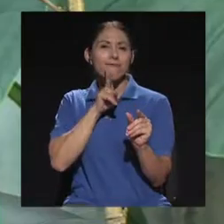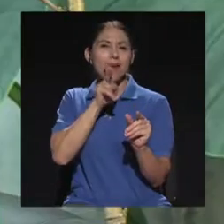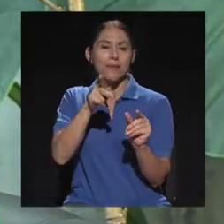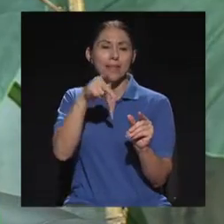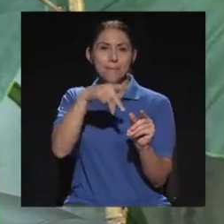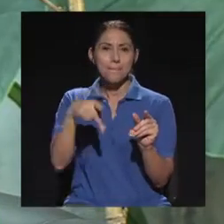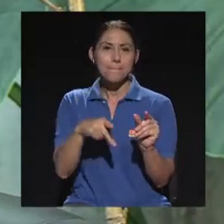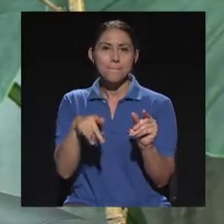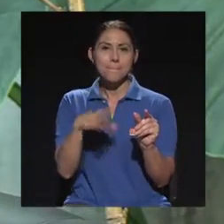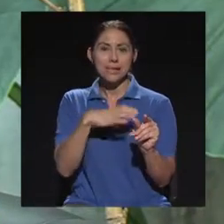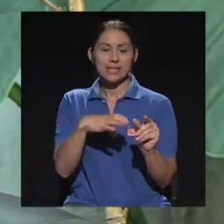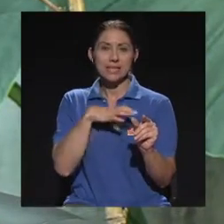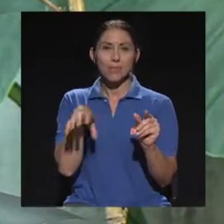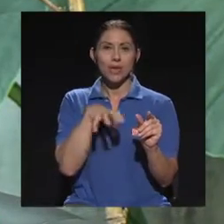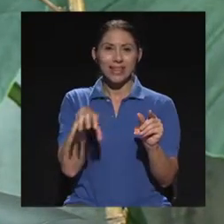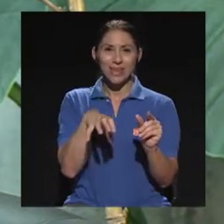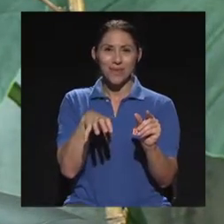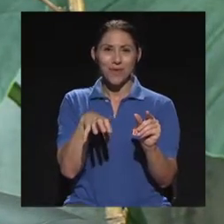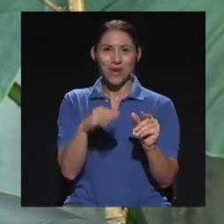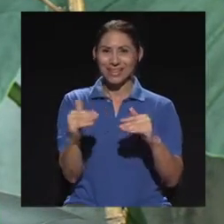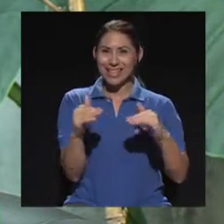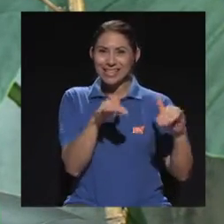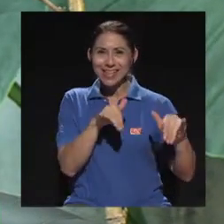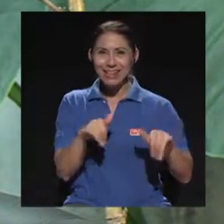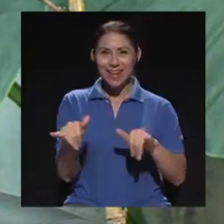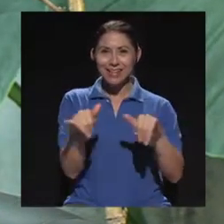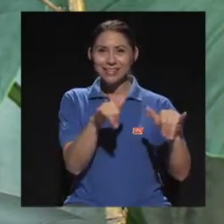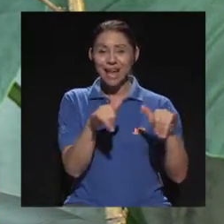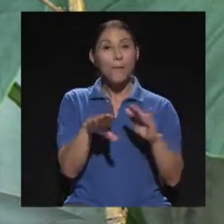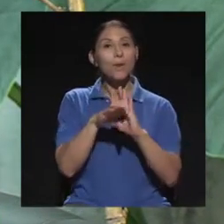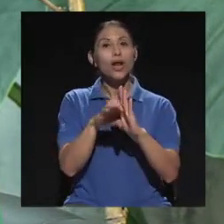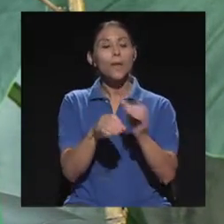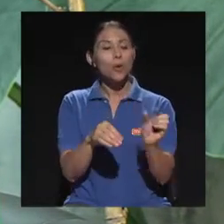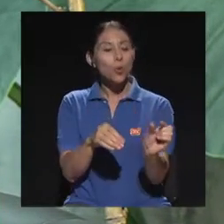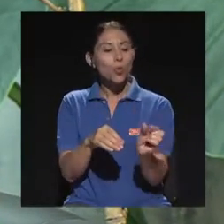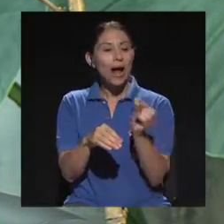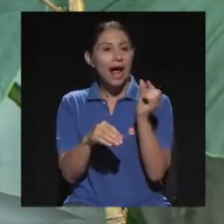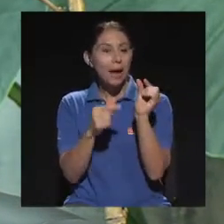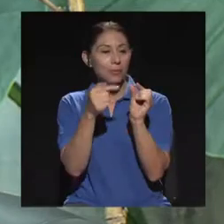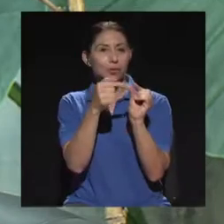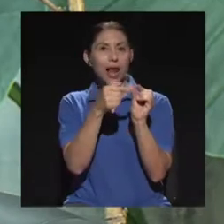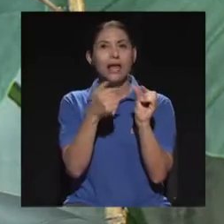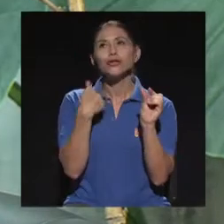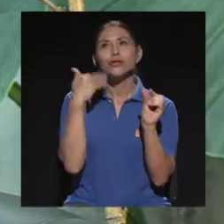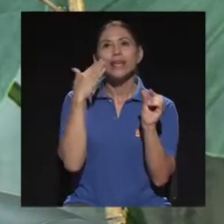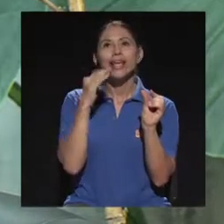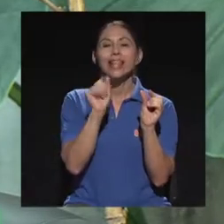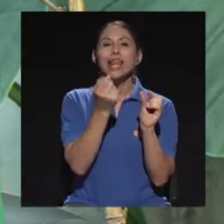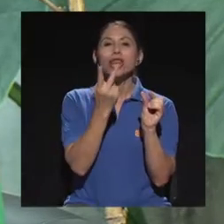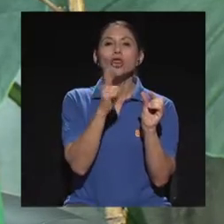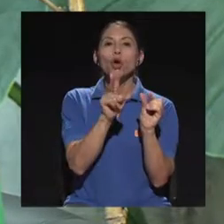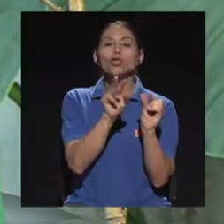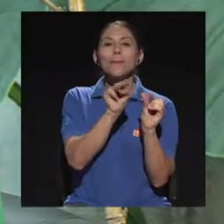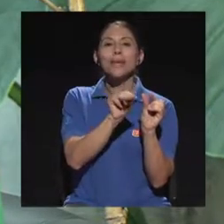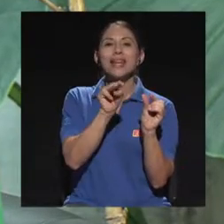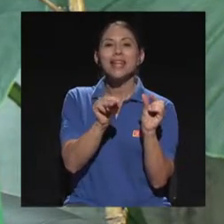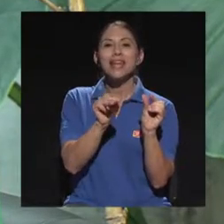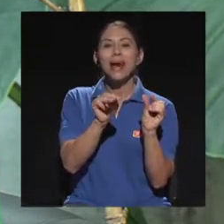sé que esa cápsula tiene, por ejemplo, no sé, 12 milígramos de Gingobilos,